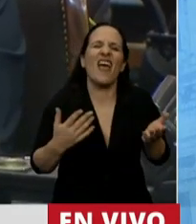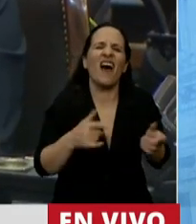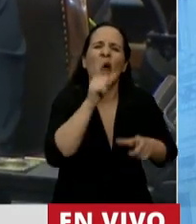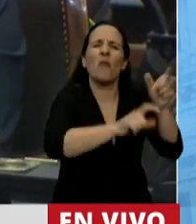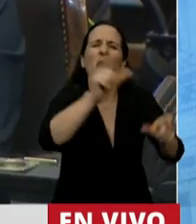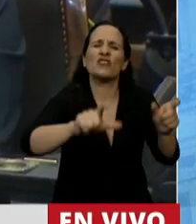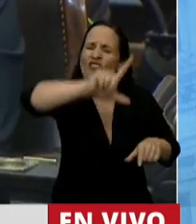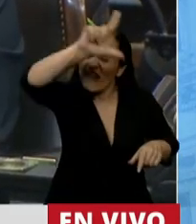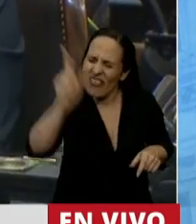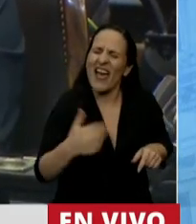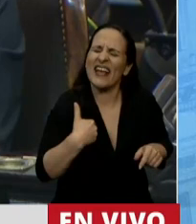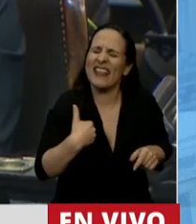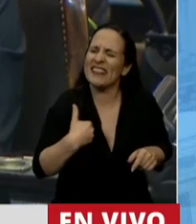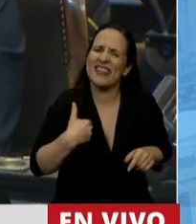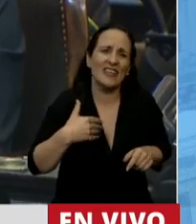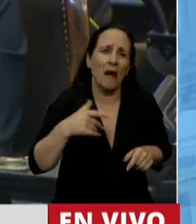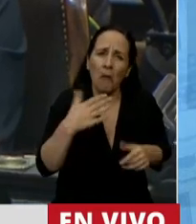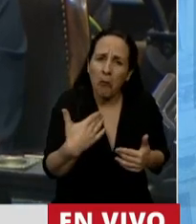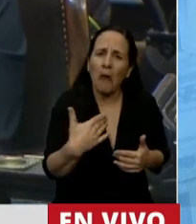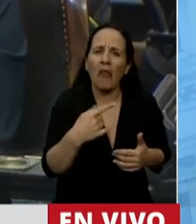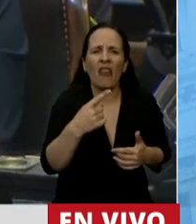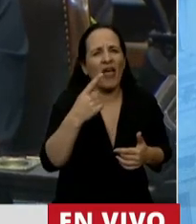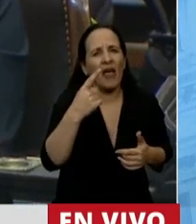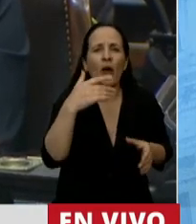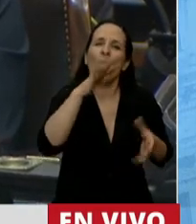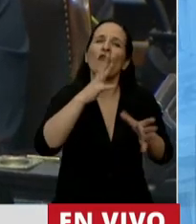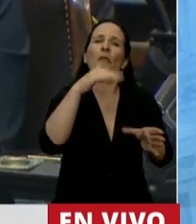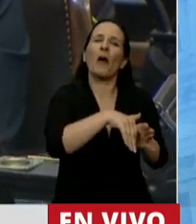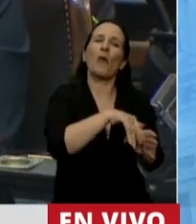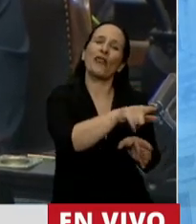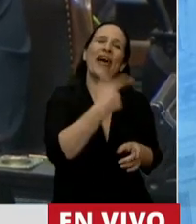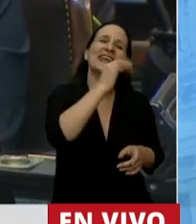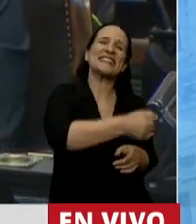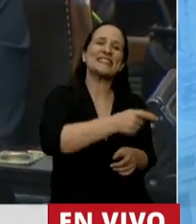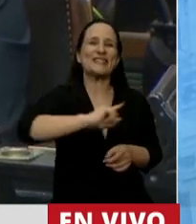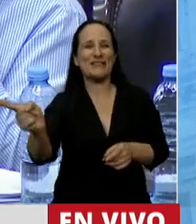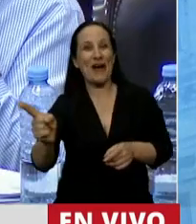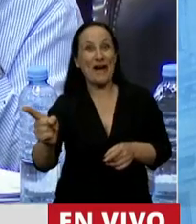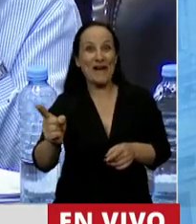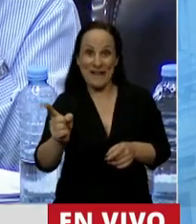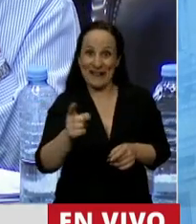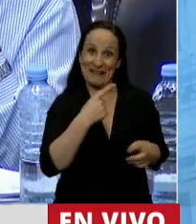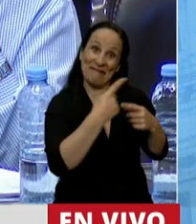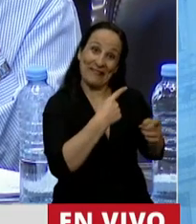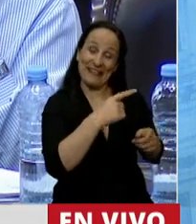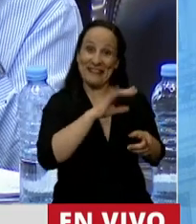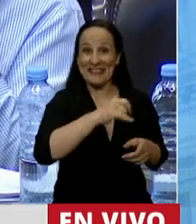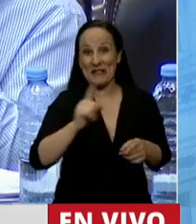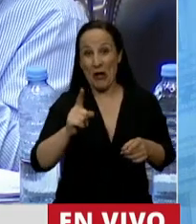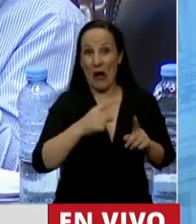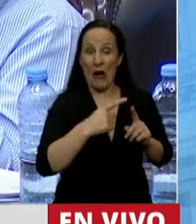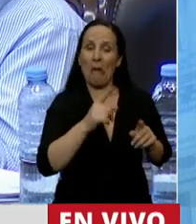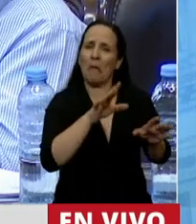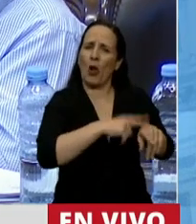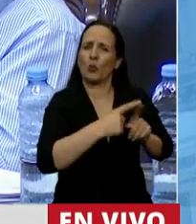argentino a lo largo y a lo ancho de todo el país pudiera emitir su voto por el sí o por el no y después de un largo debate que no se